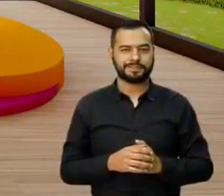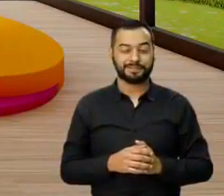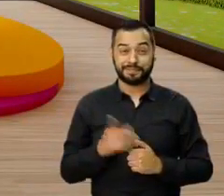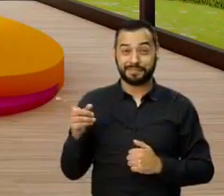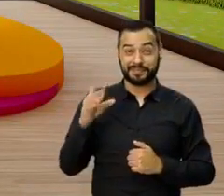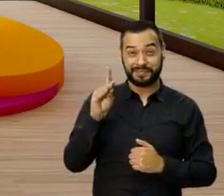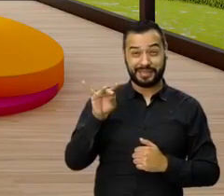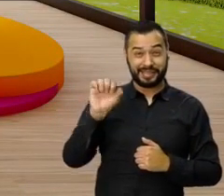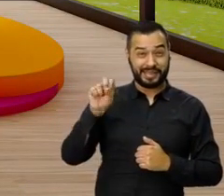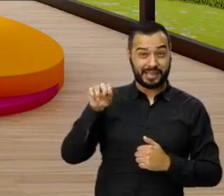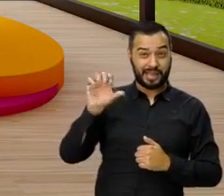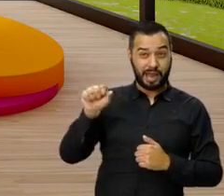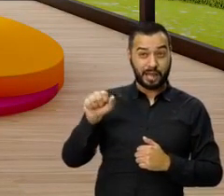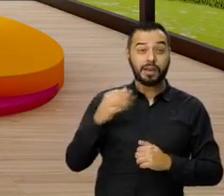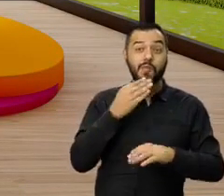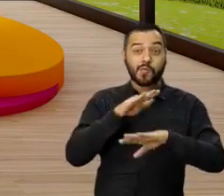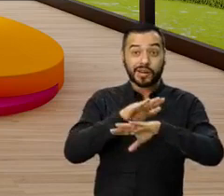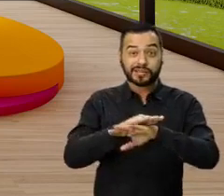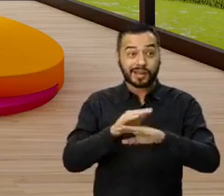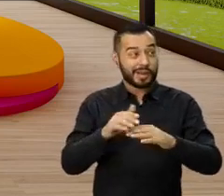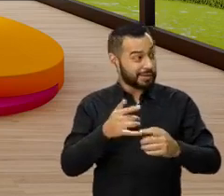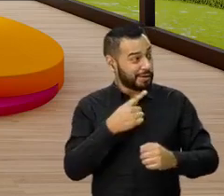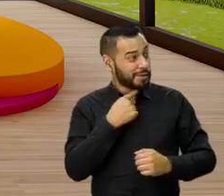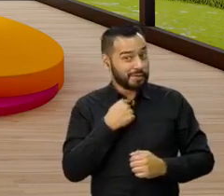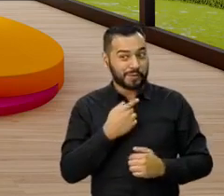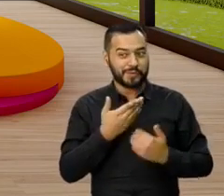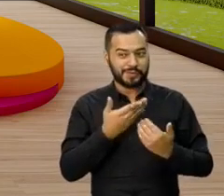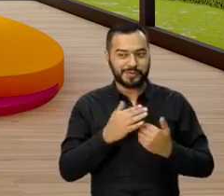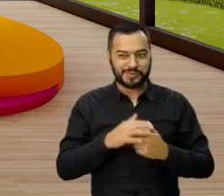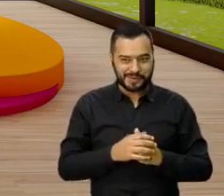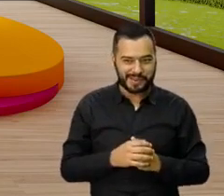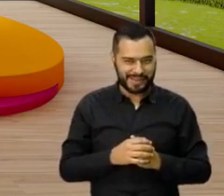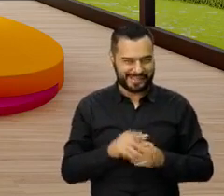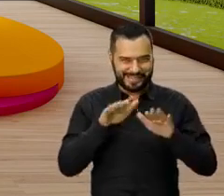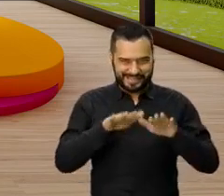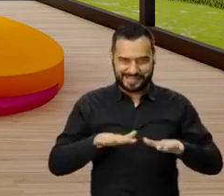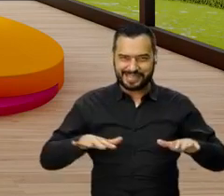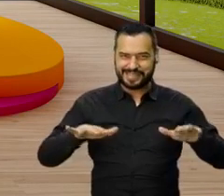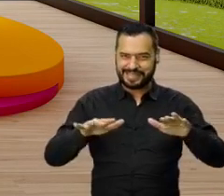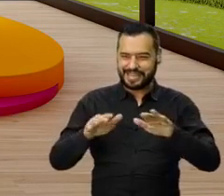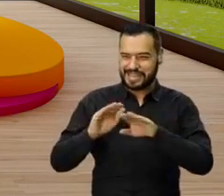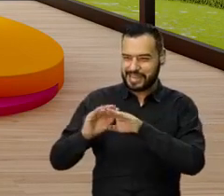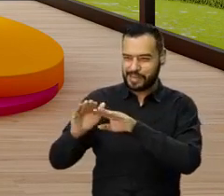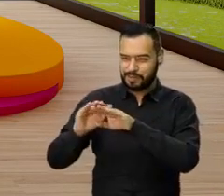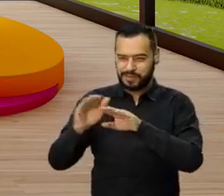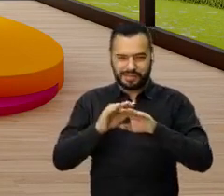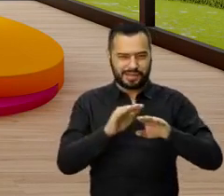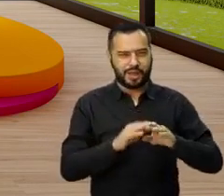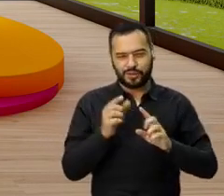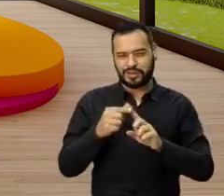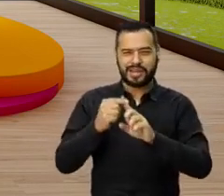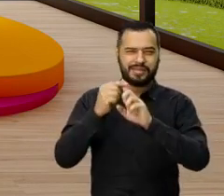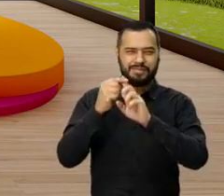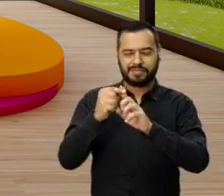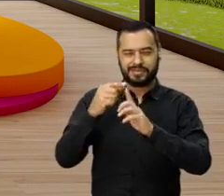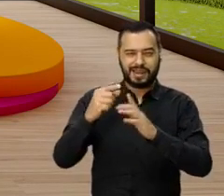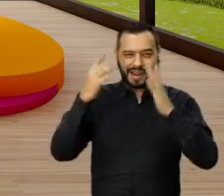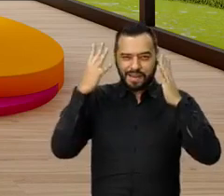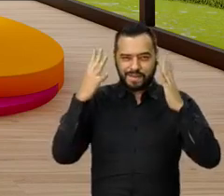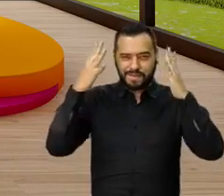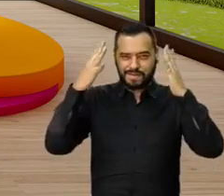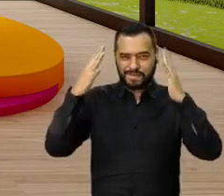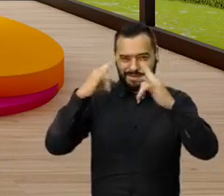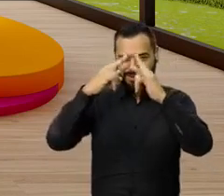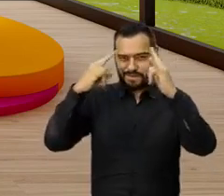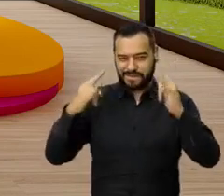Diana Andrea, muy buenas tardes. Qué gusto tenerte aquí hoy en nuestro set de invitados especiales en esta feria